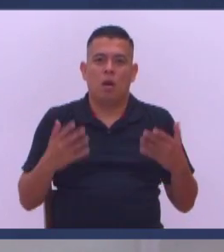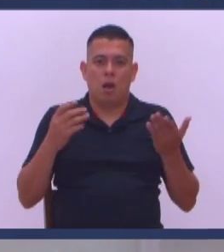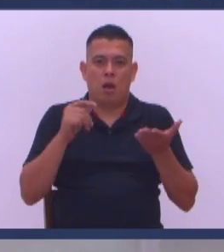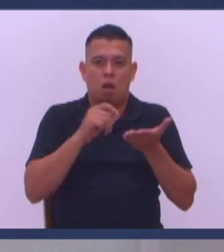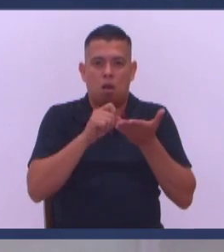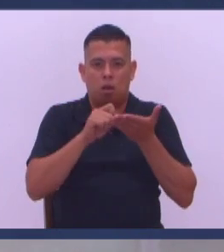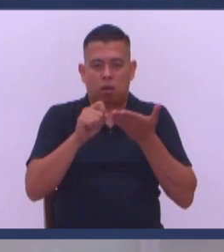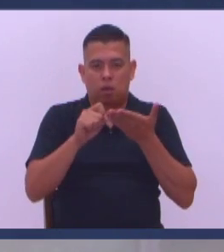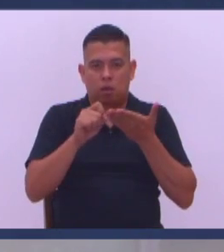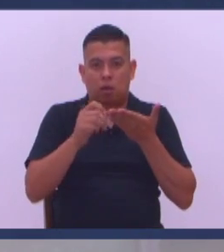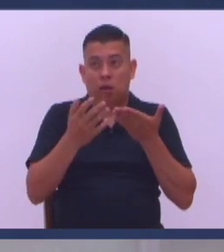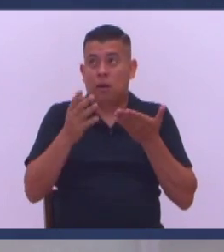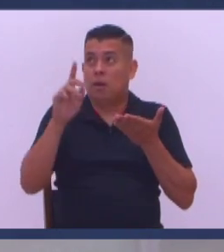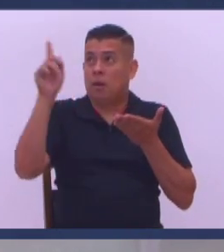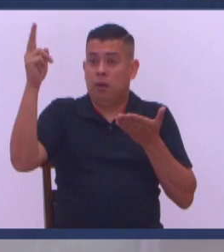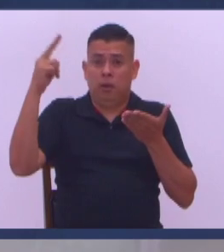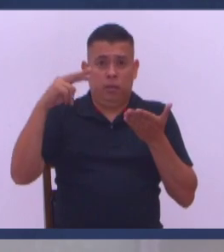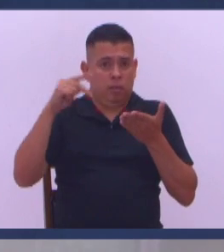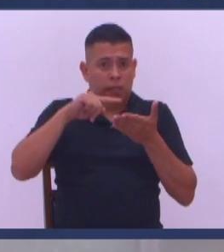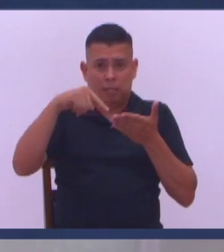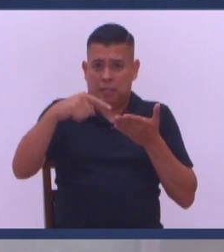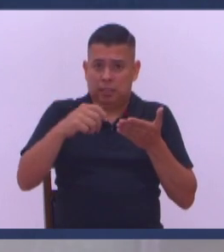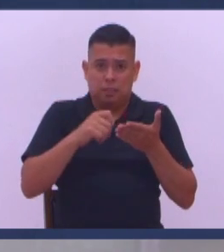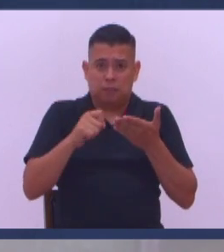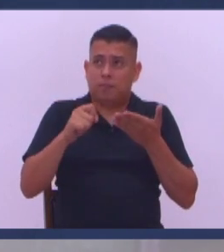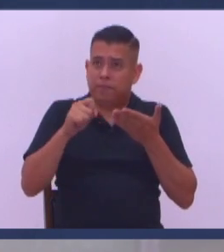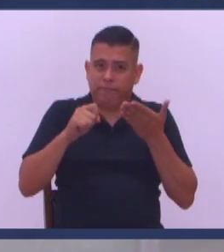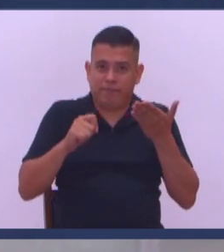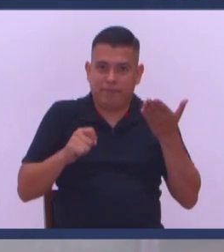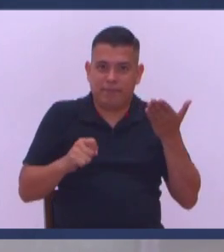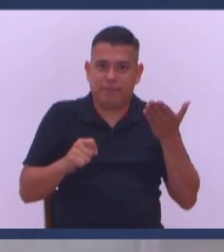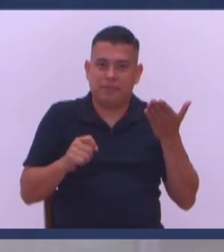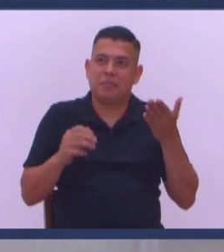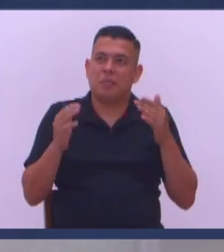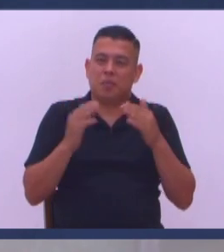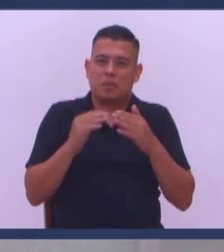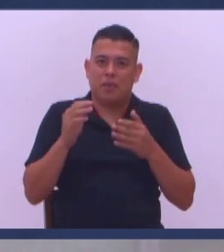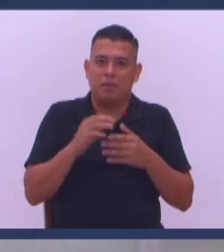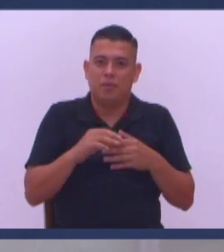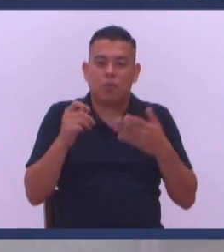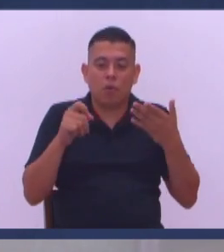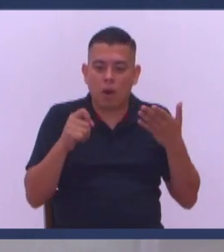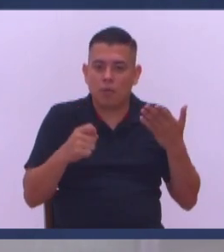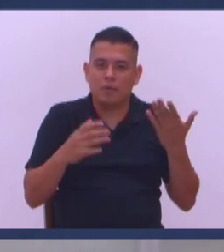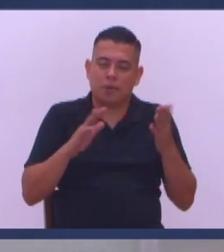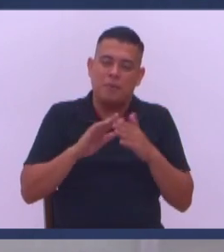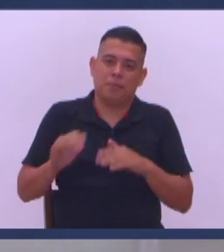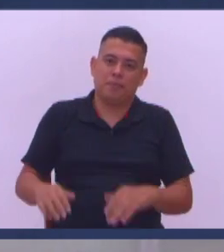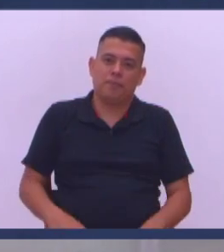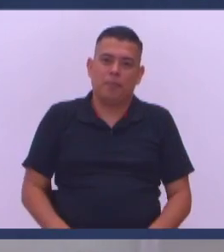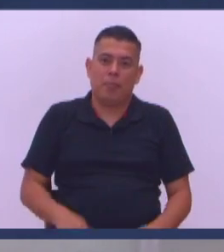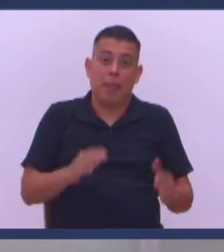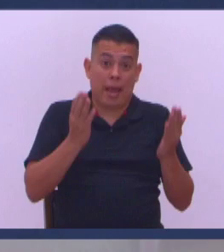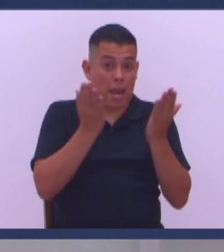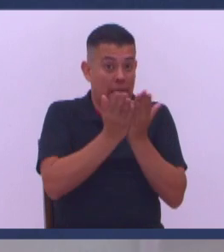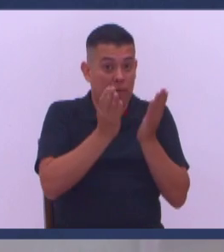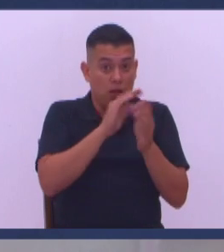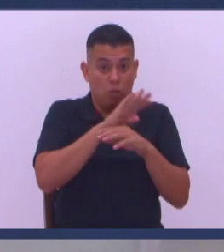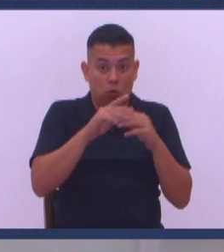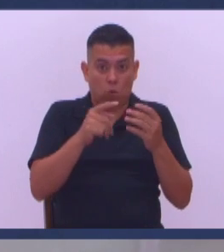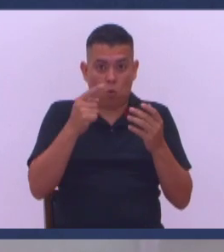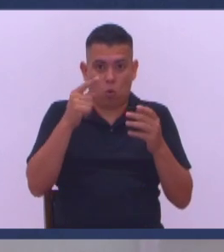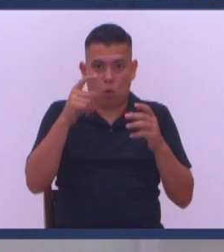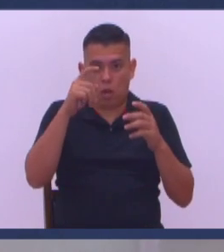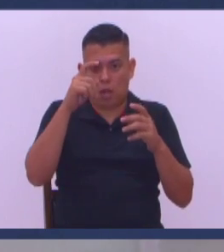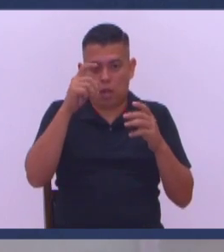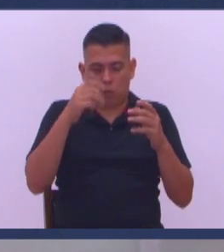anota O para tu maldición O lo anota para tu bendición Lo voy a probar bíblicamente Dice la palabra Que todas nuestras obras Serán exhibidas